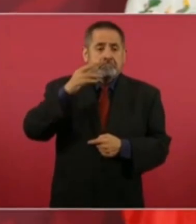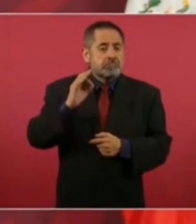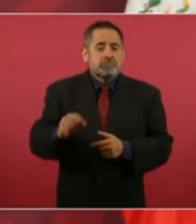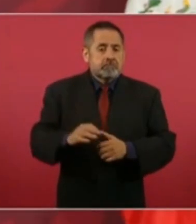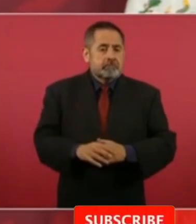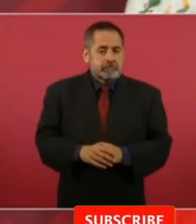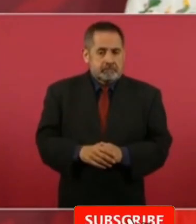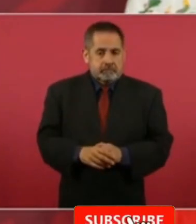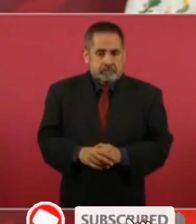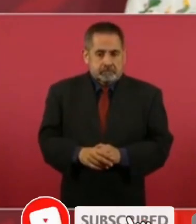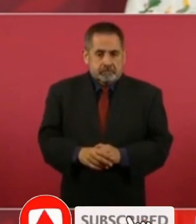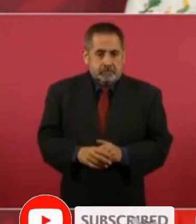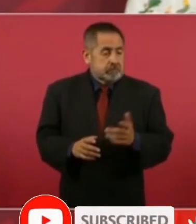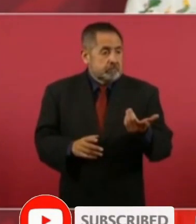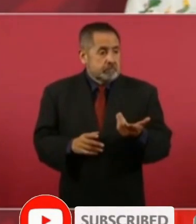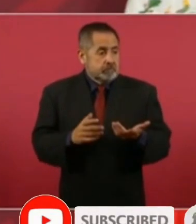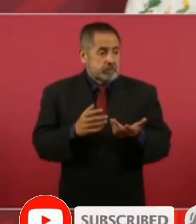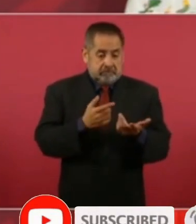sin crecimiento. crecimiento.